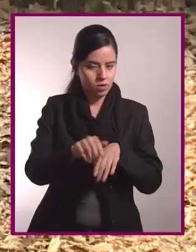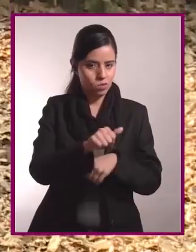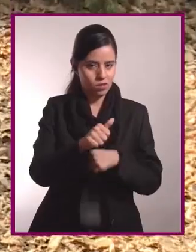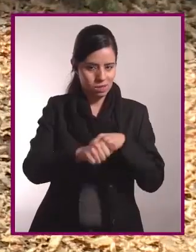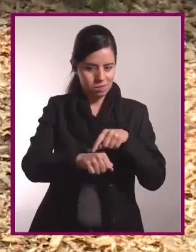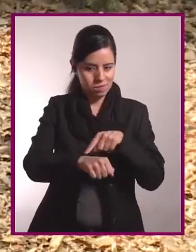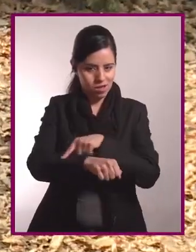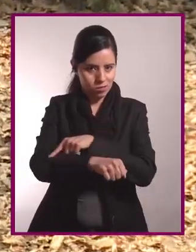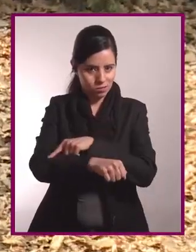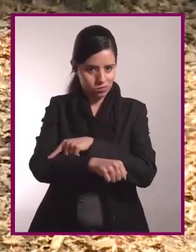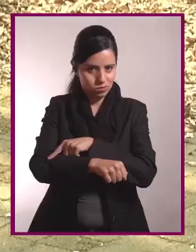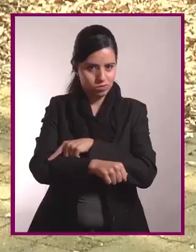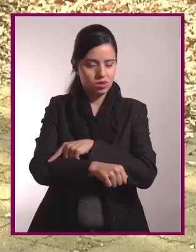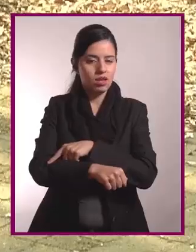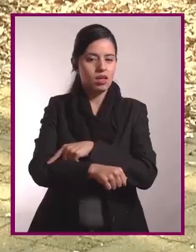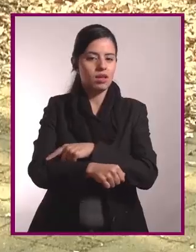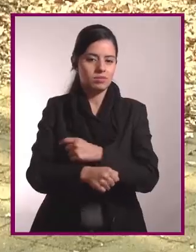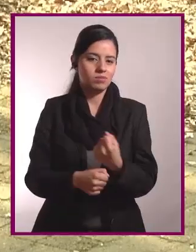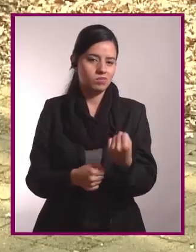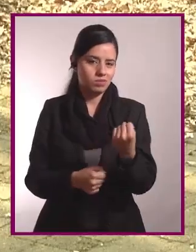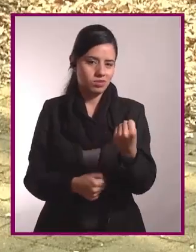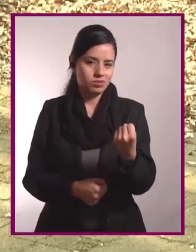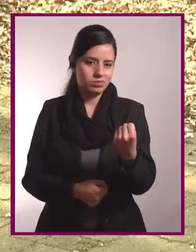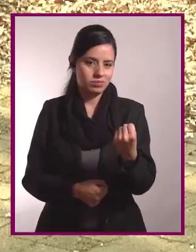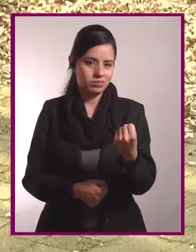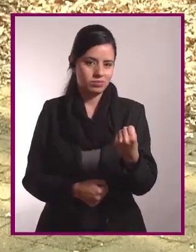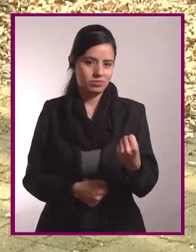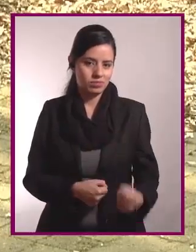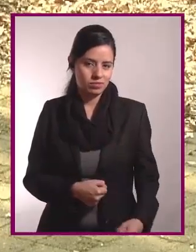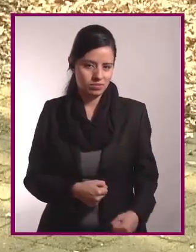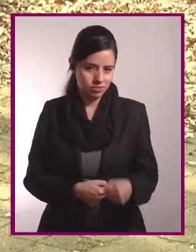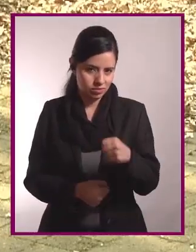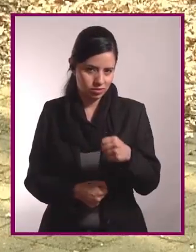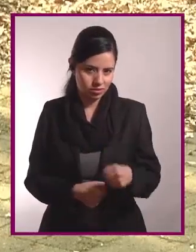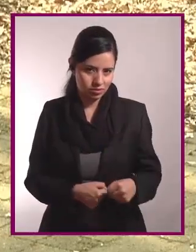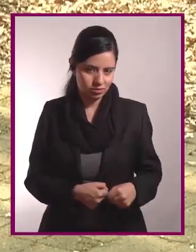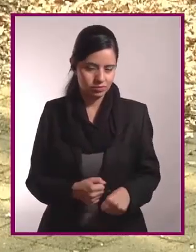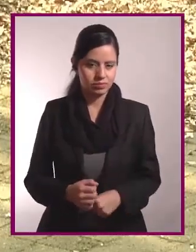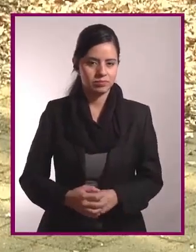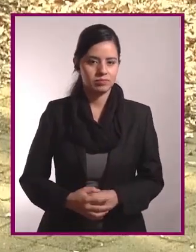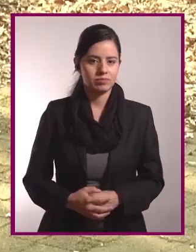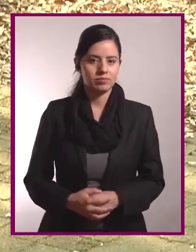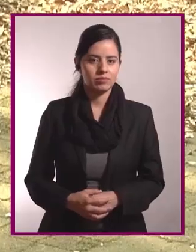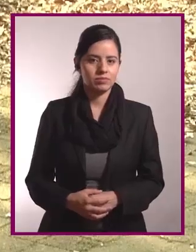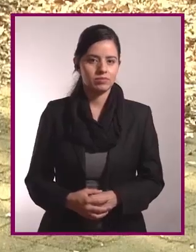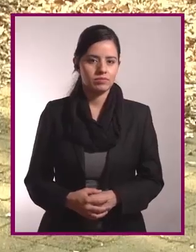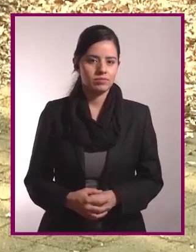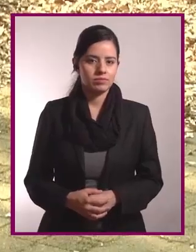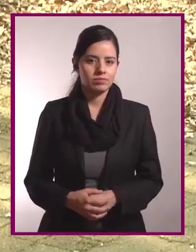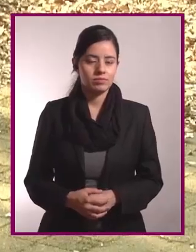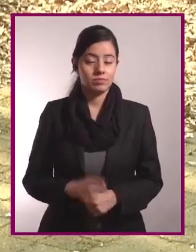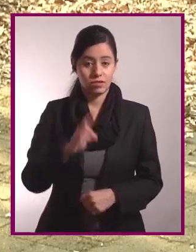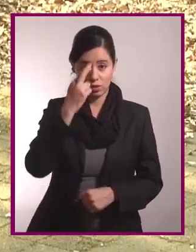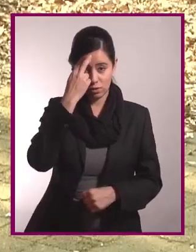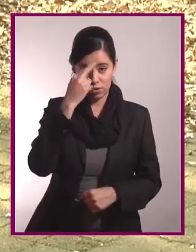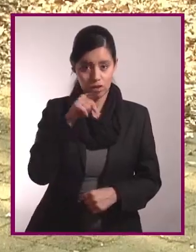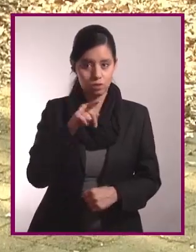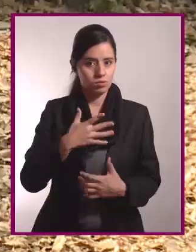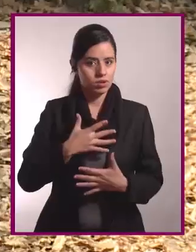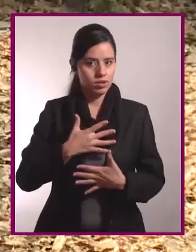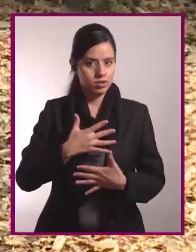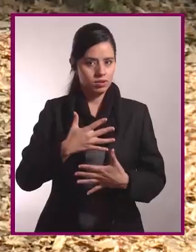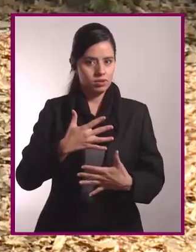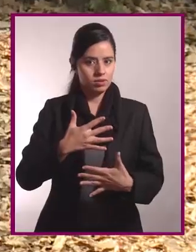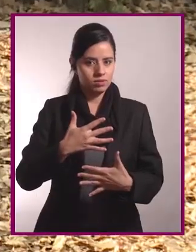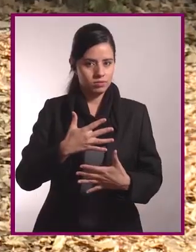voy a trabajar el tríceps y empujo hacia atrás el brazo y hacia adelante. Recuerda respirar